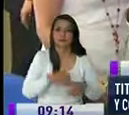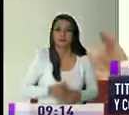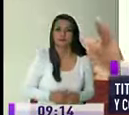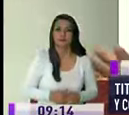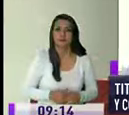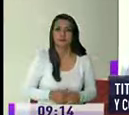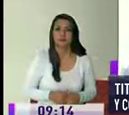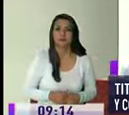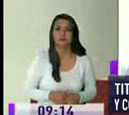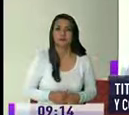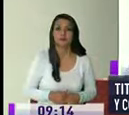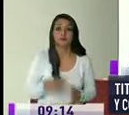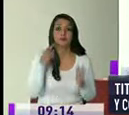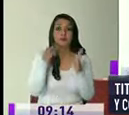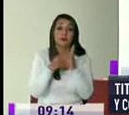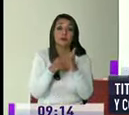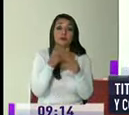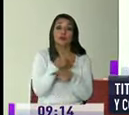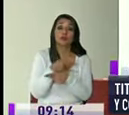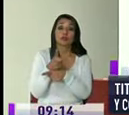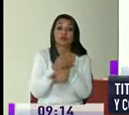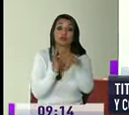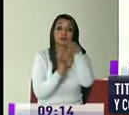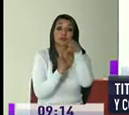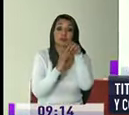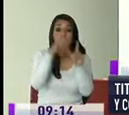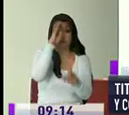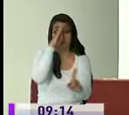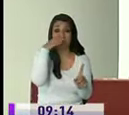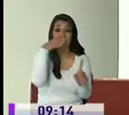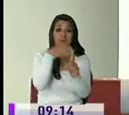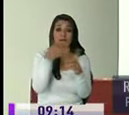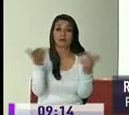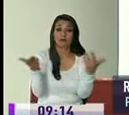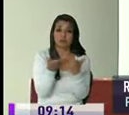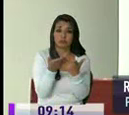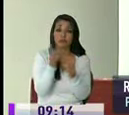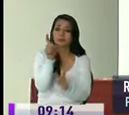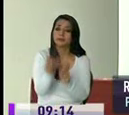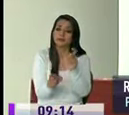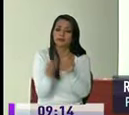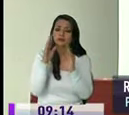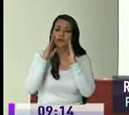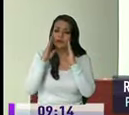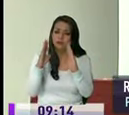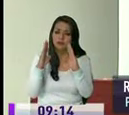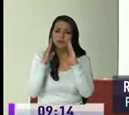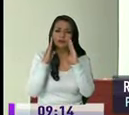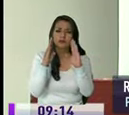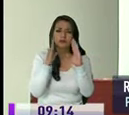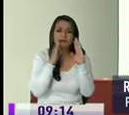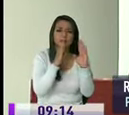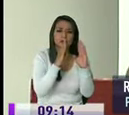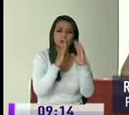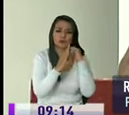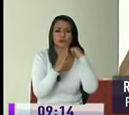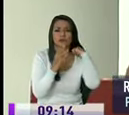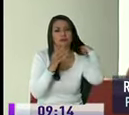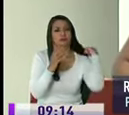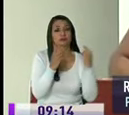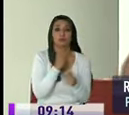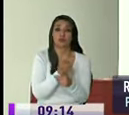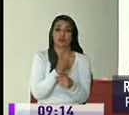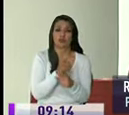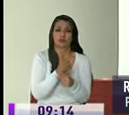una de las metas más importantes que nos planteamos fue lograr una cercanía con la ciudadanía por tal razón nos